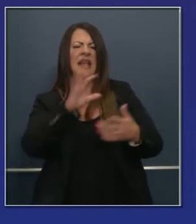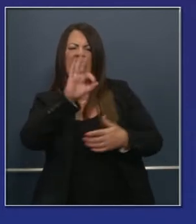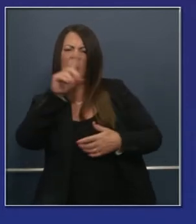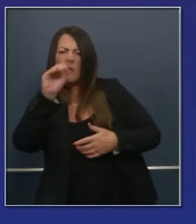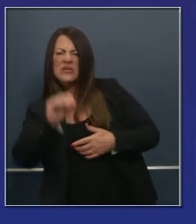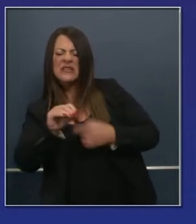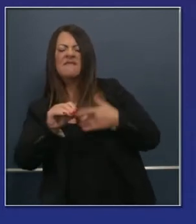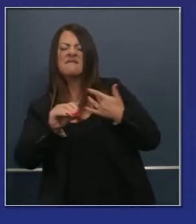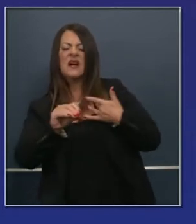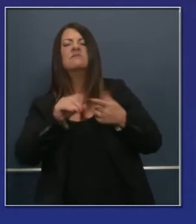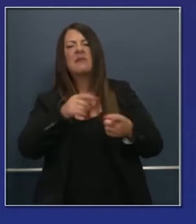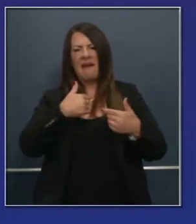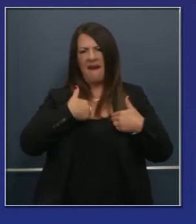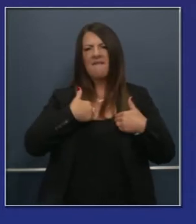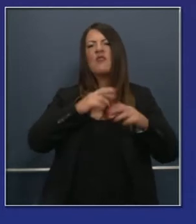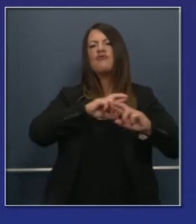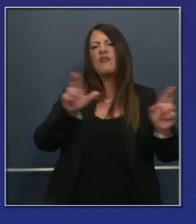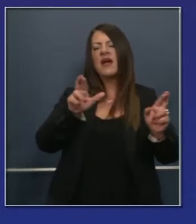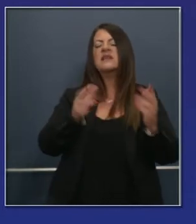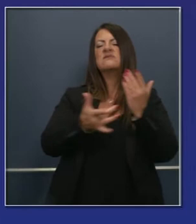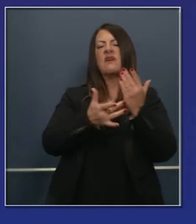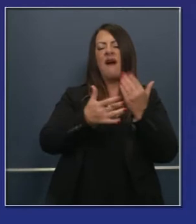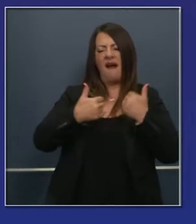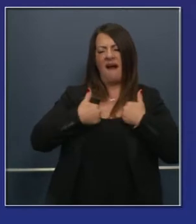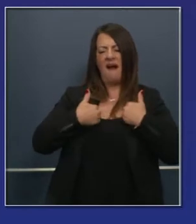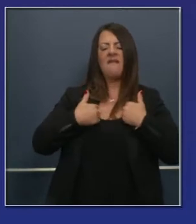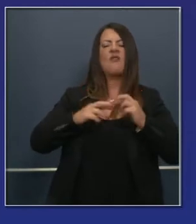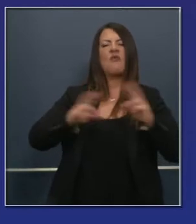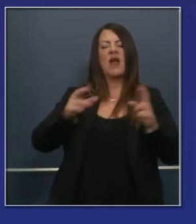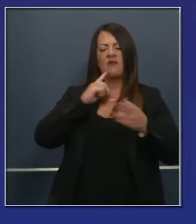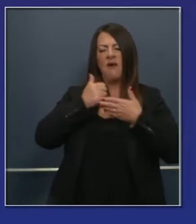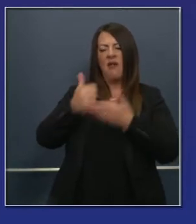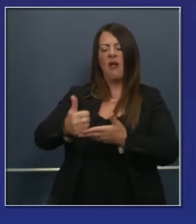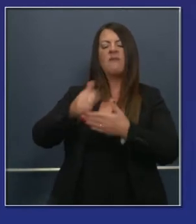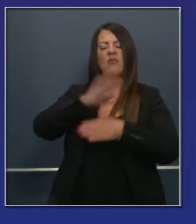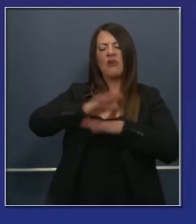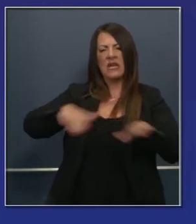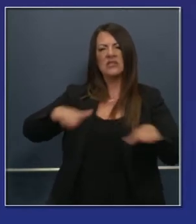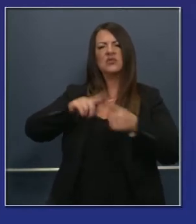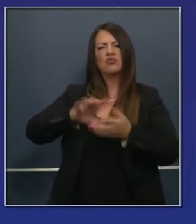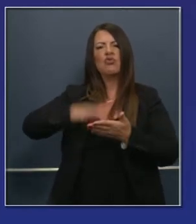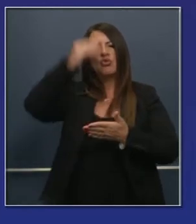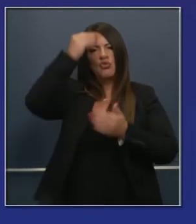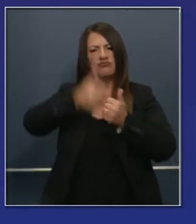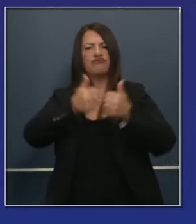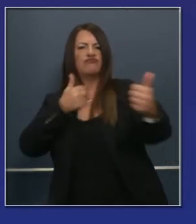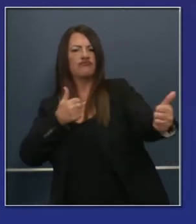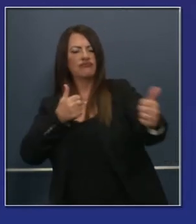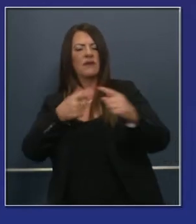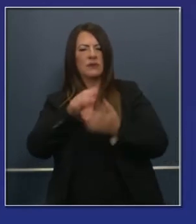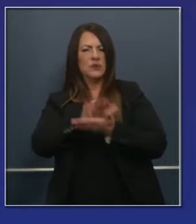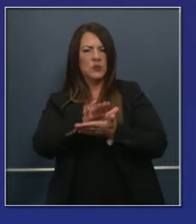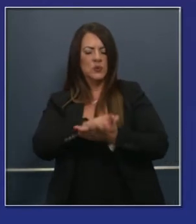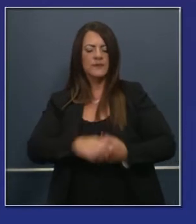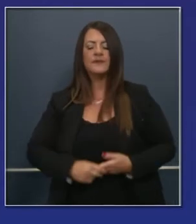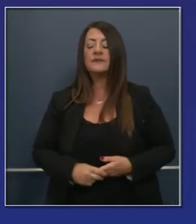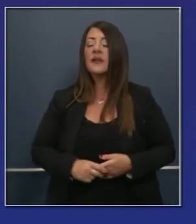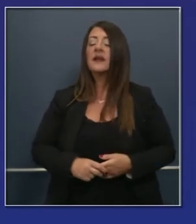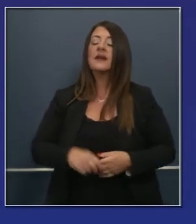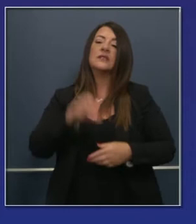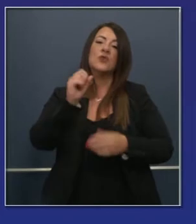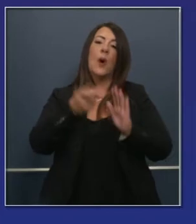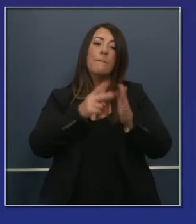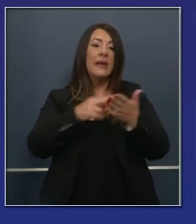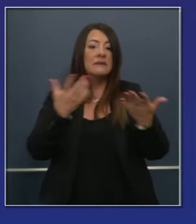91% muestra que tienen la tecnología, el 91%. Entendemos que cuando se acercan a esos números quieren entender